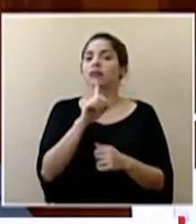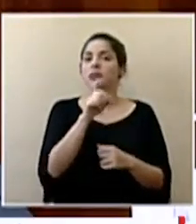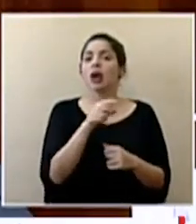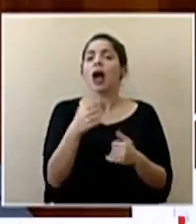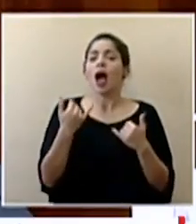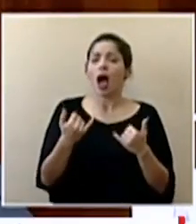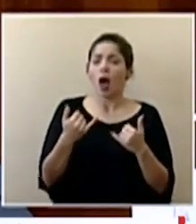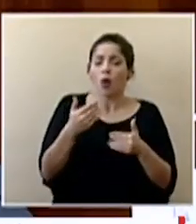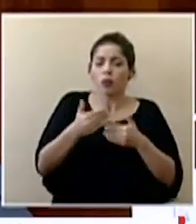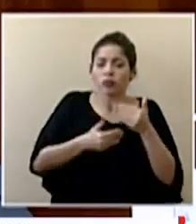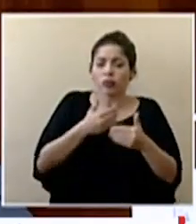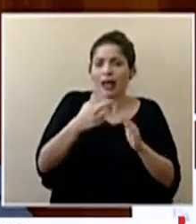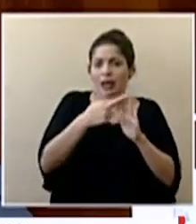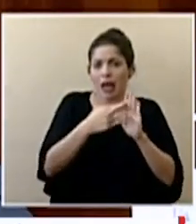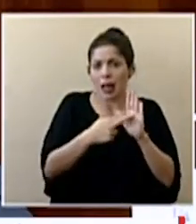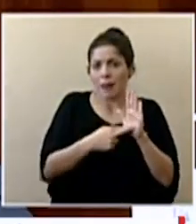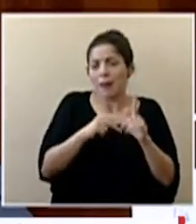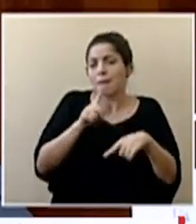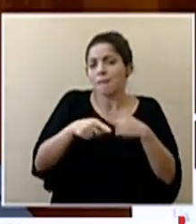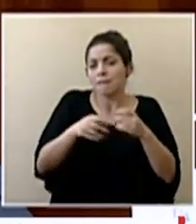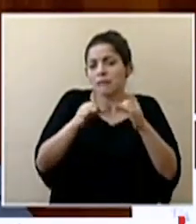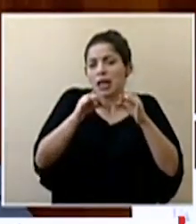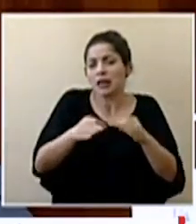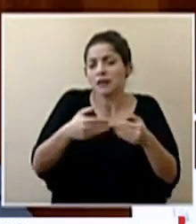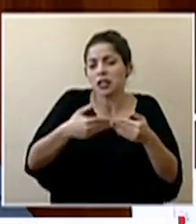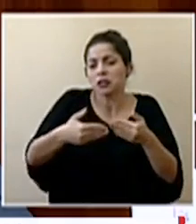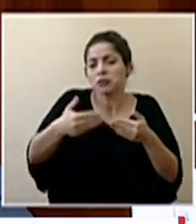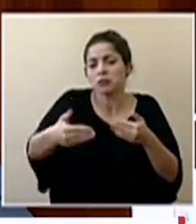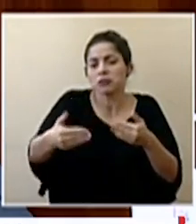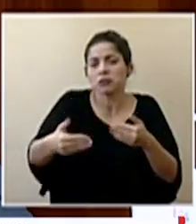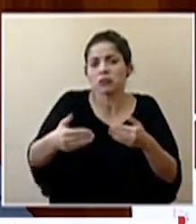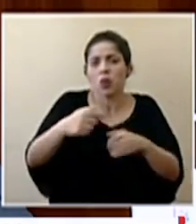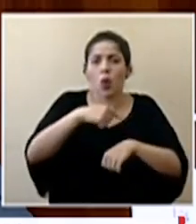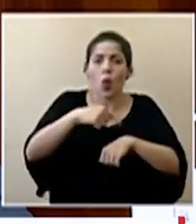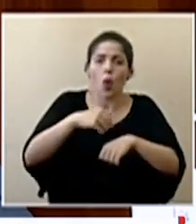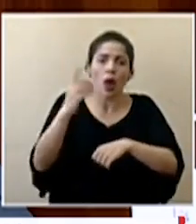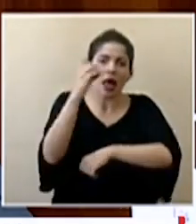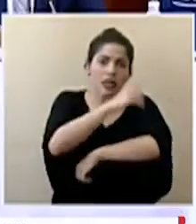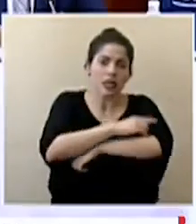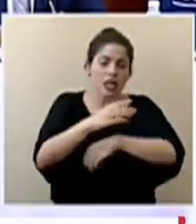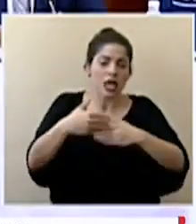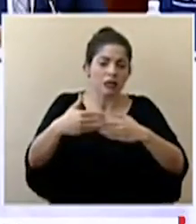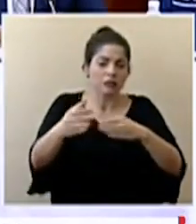reglamentación y eso pues se estará definiendo justamente en las siguientes horas o días